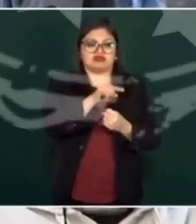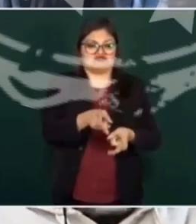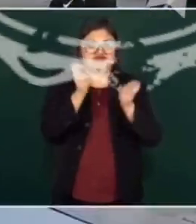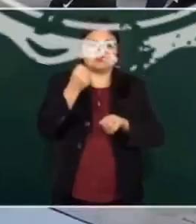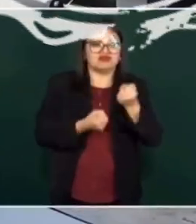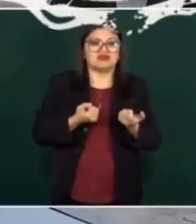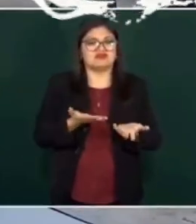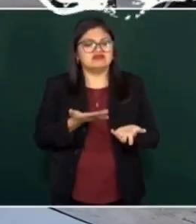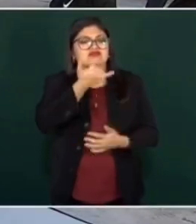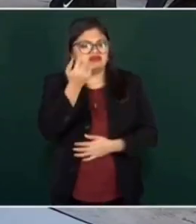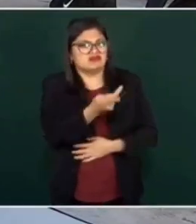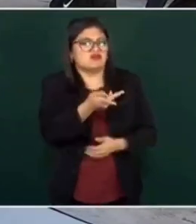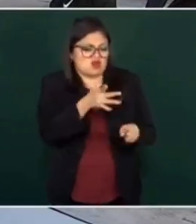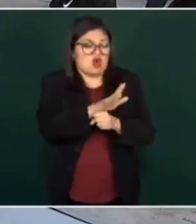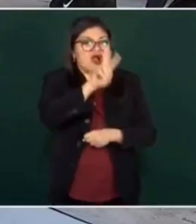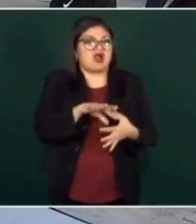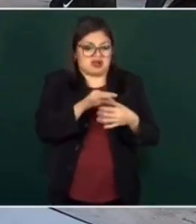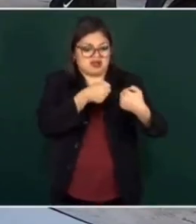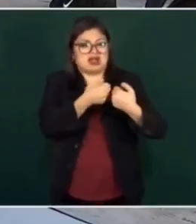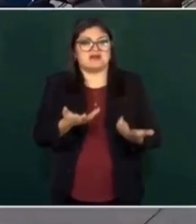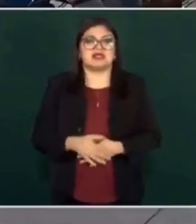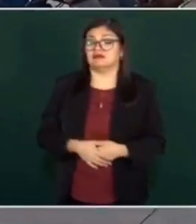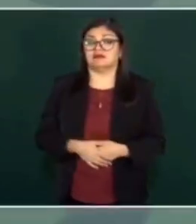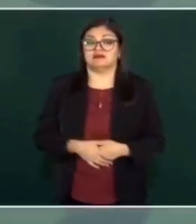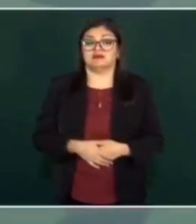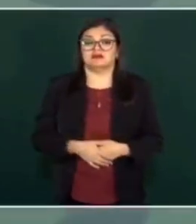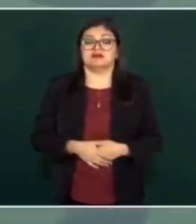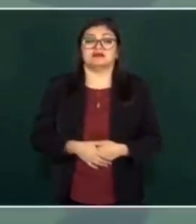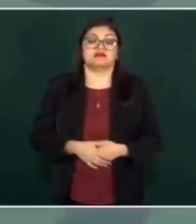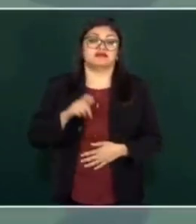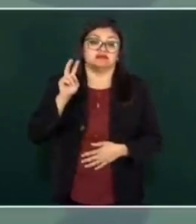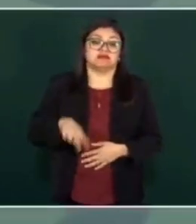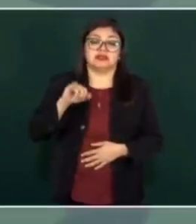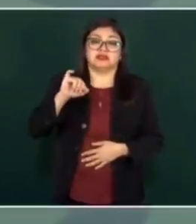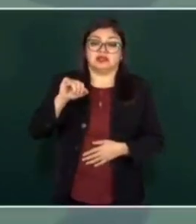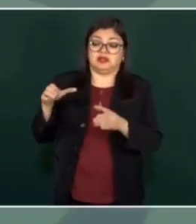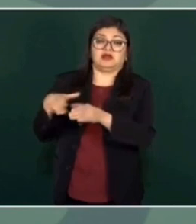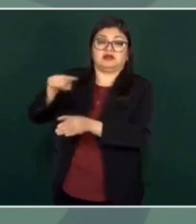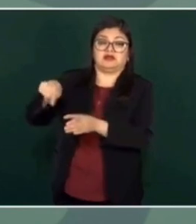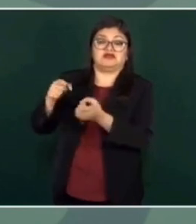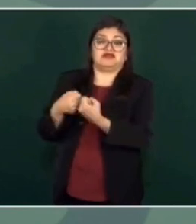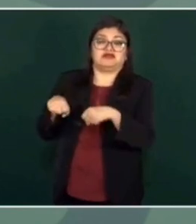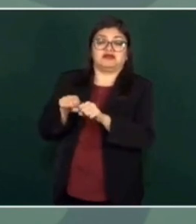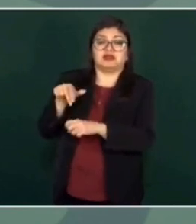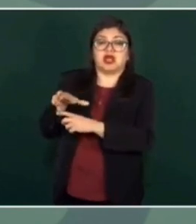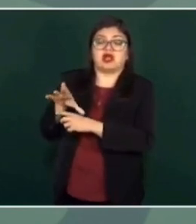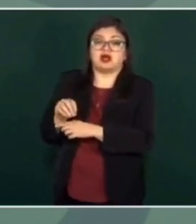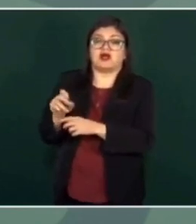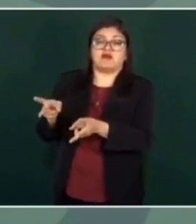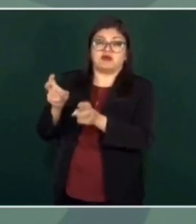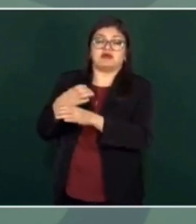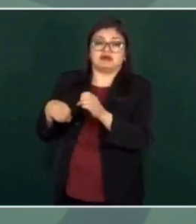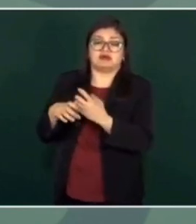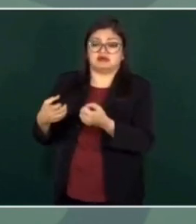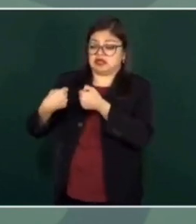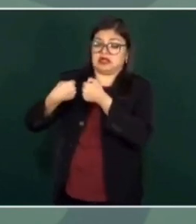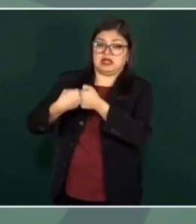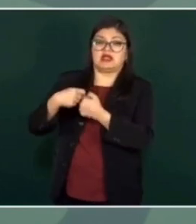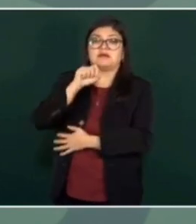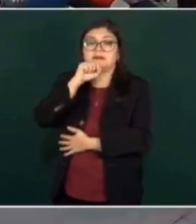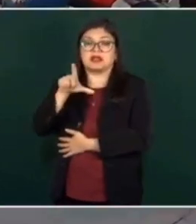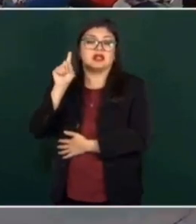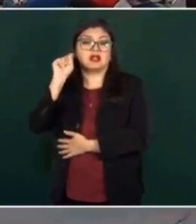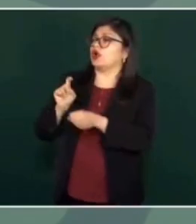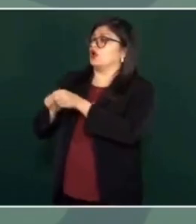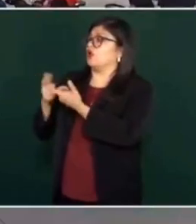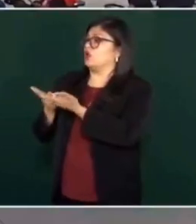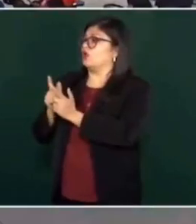¿Cuál la situación real, presidente, de lo que está pasando en esos límites? Pues que sí hay una participación del crimen organizado en los límites de Jalisco